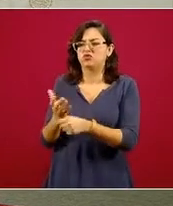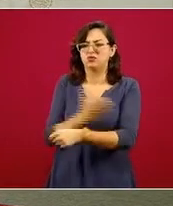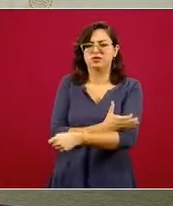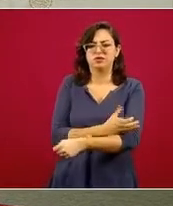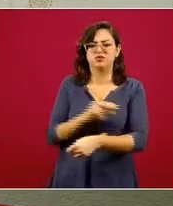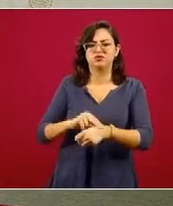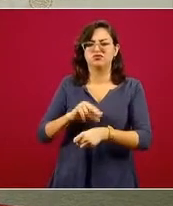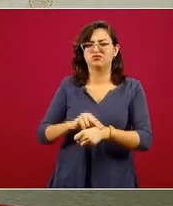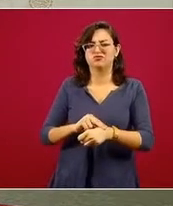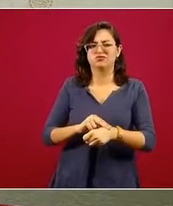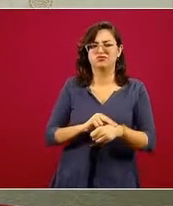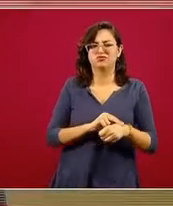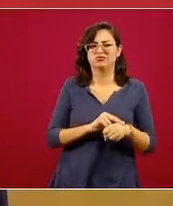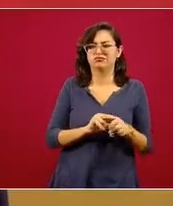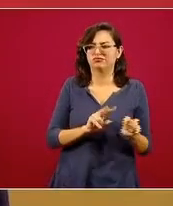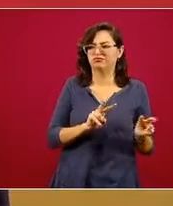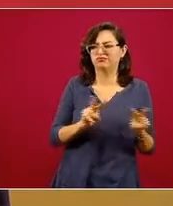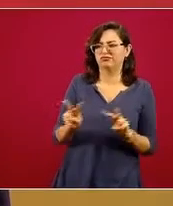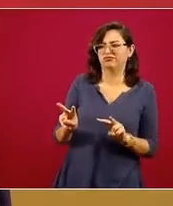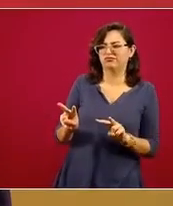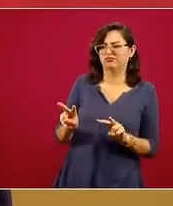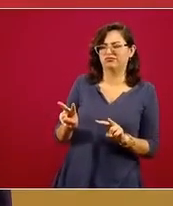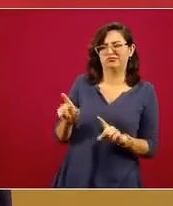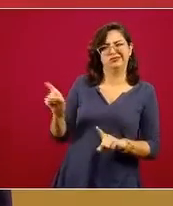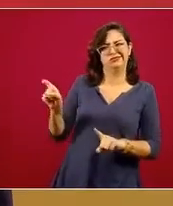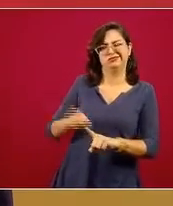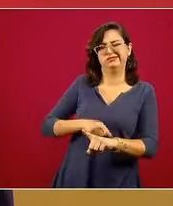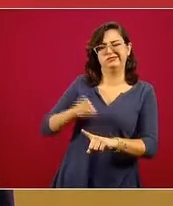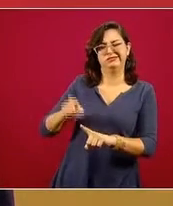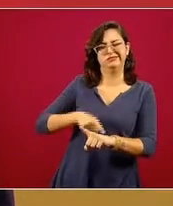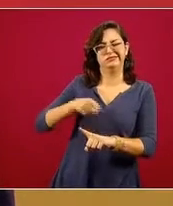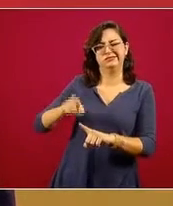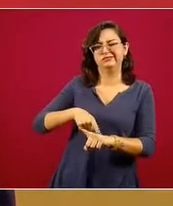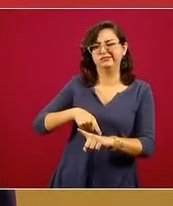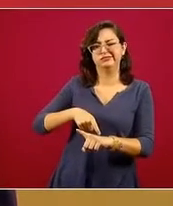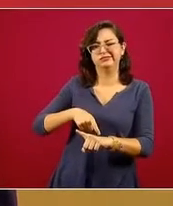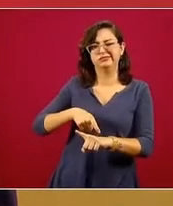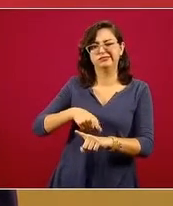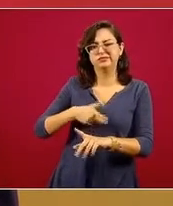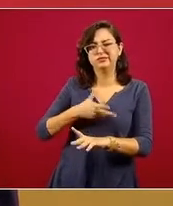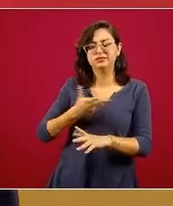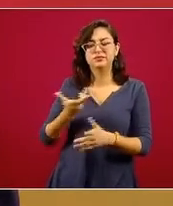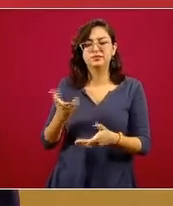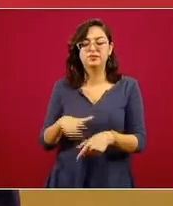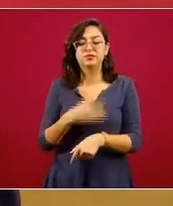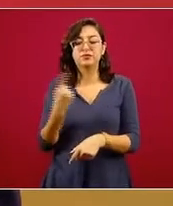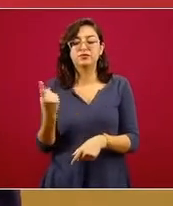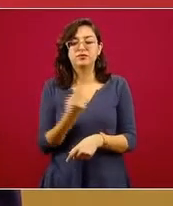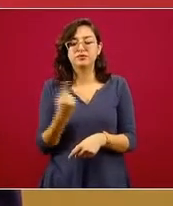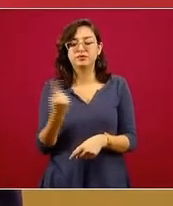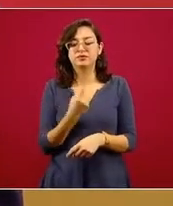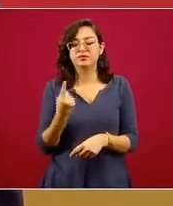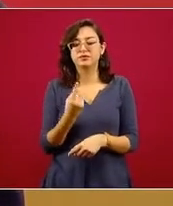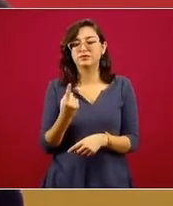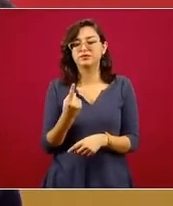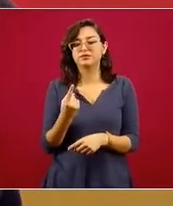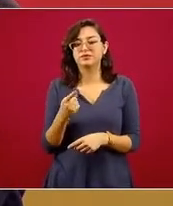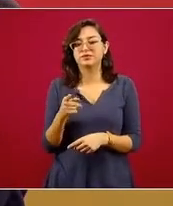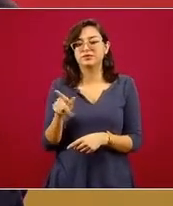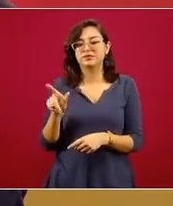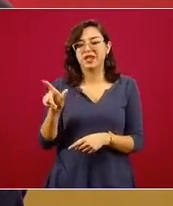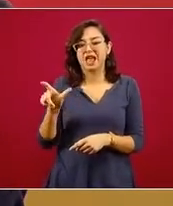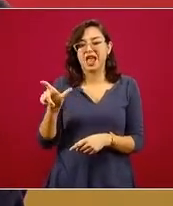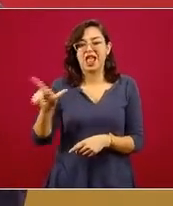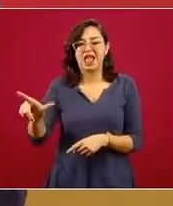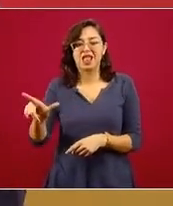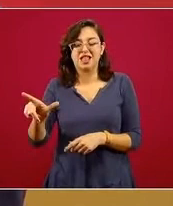tanto de su universidad como de otras, en el campo de la epidemiología, porque él está